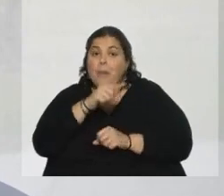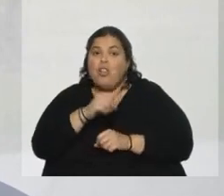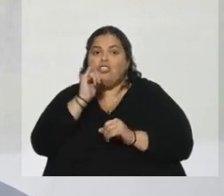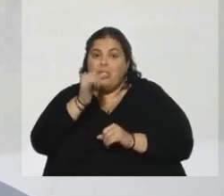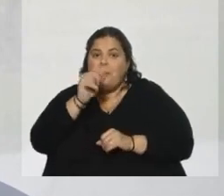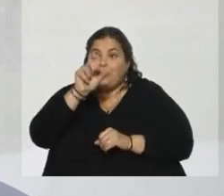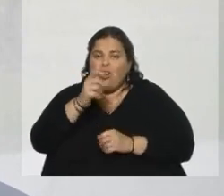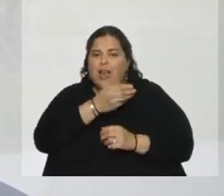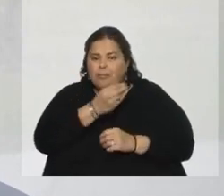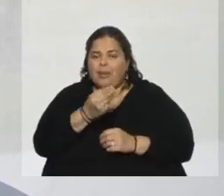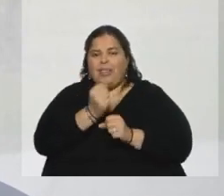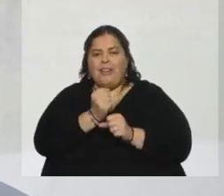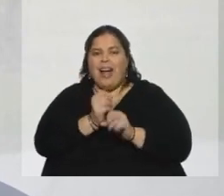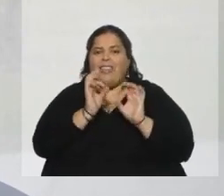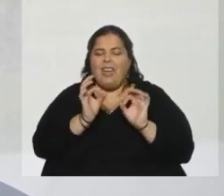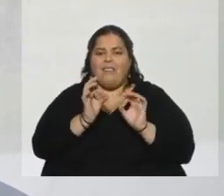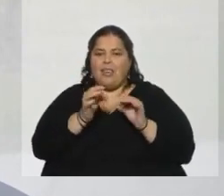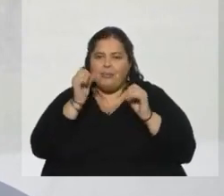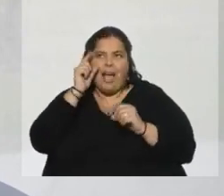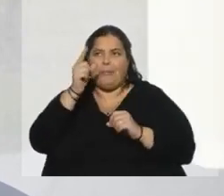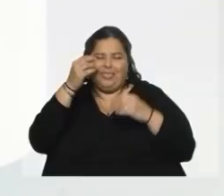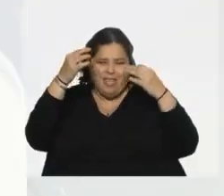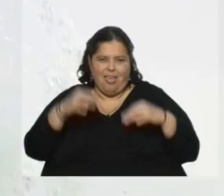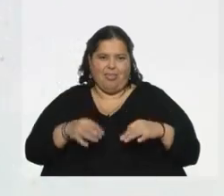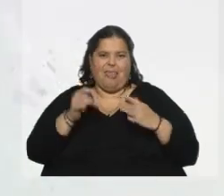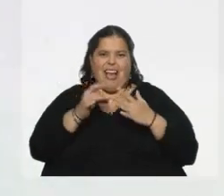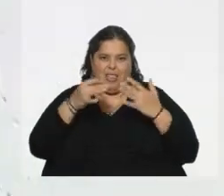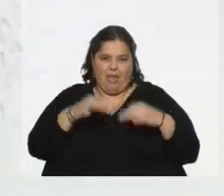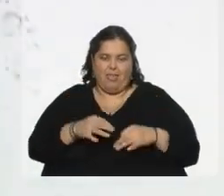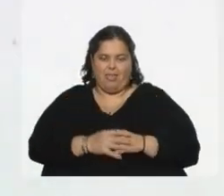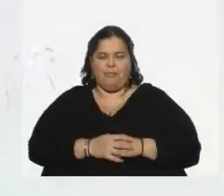calificado y ese es un aspecto en el cual a nosotros nos interesa mucho trabajar.